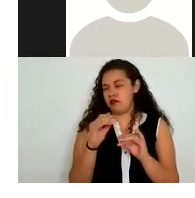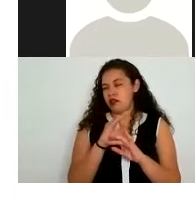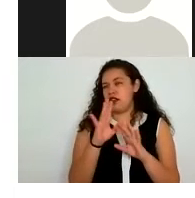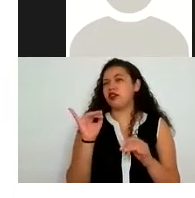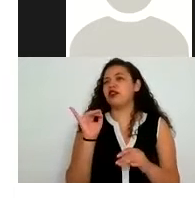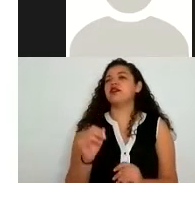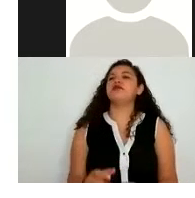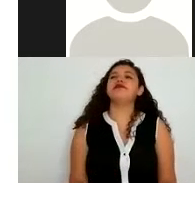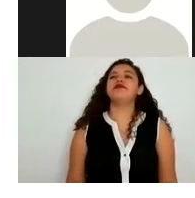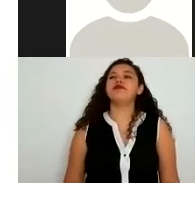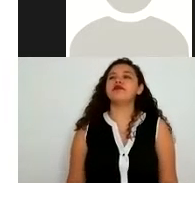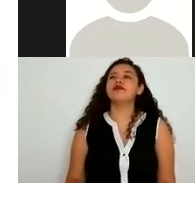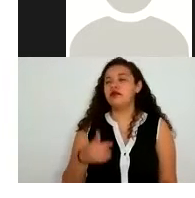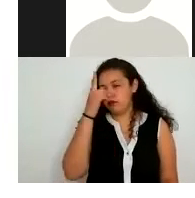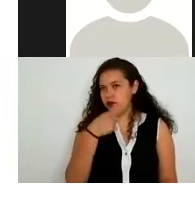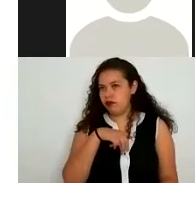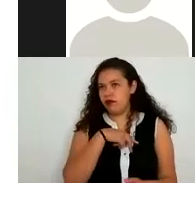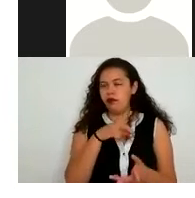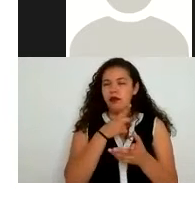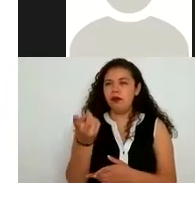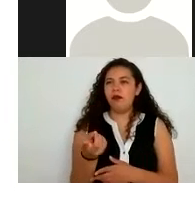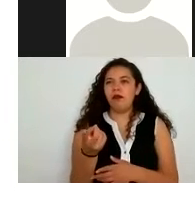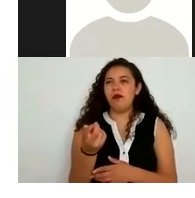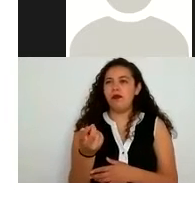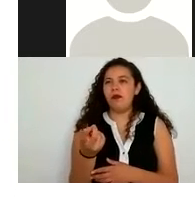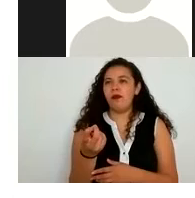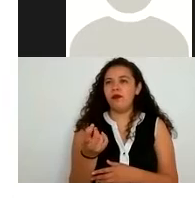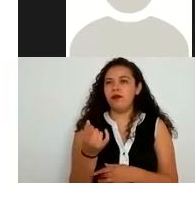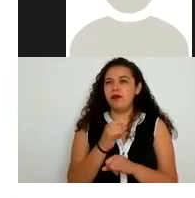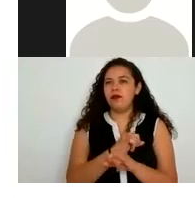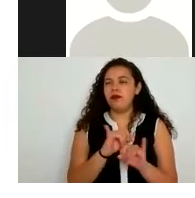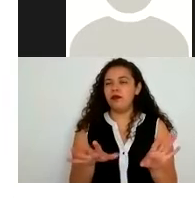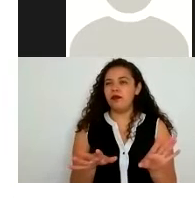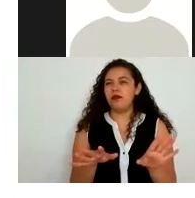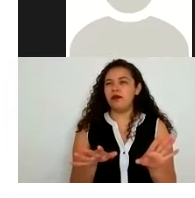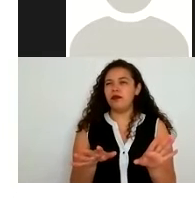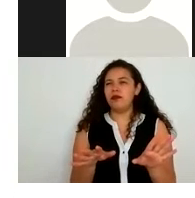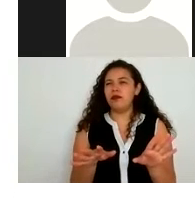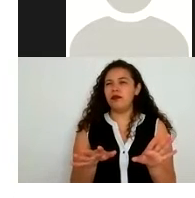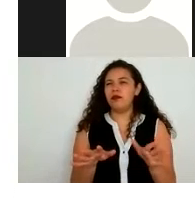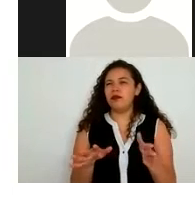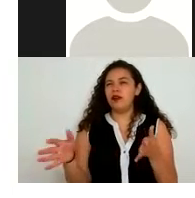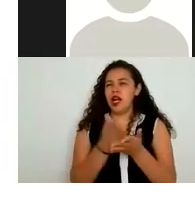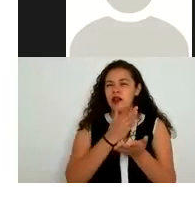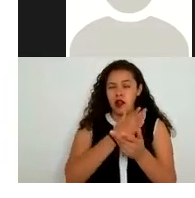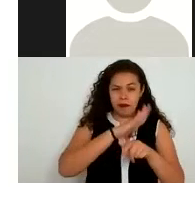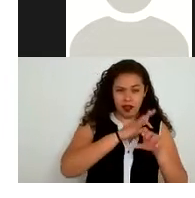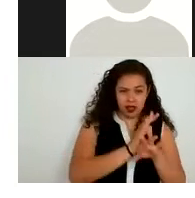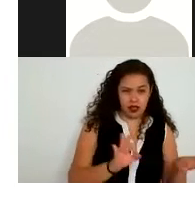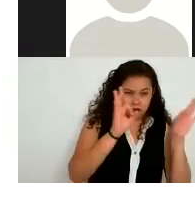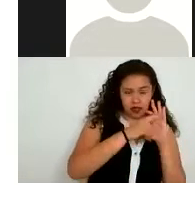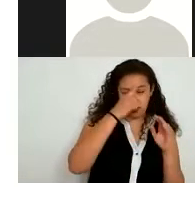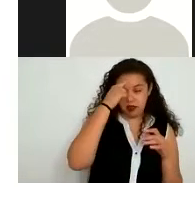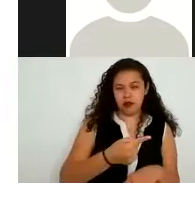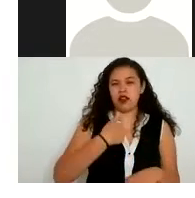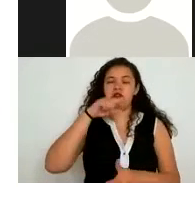nosotros ahí declarar que vamos a utilizar la información además de lo principal para elaborar estadísticas